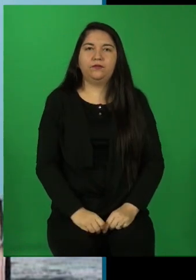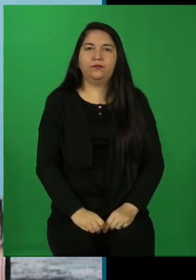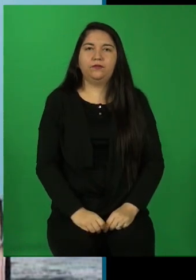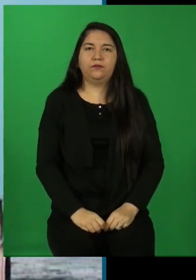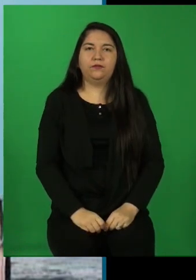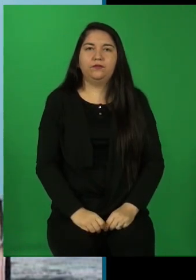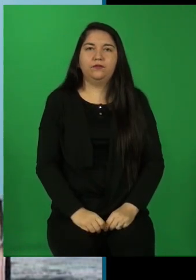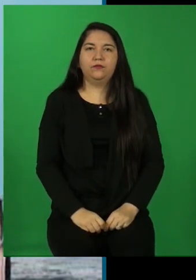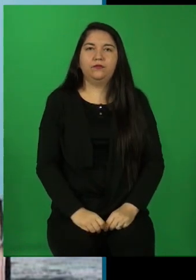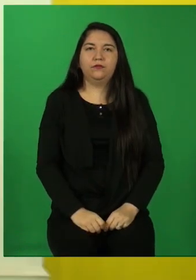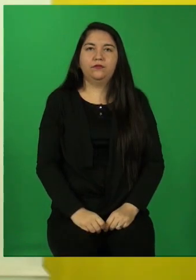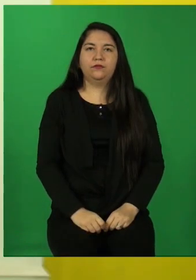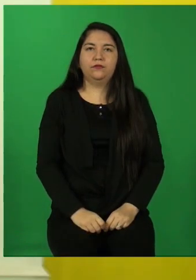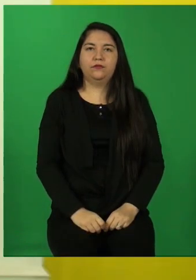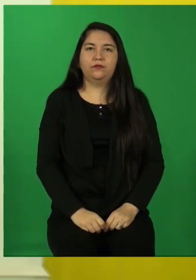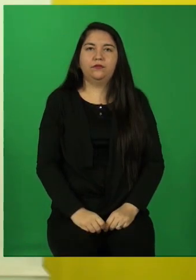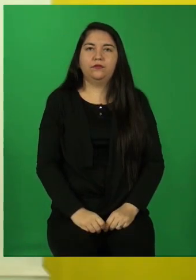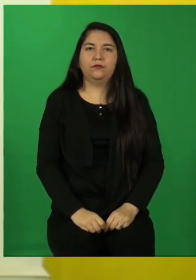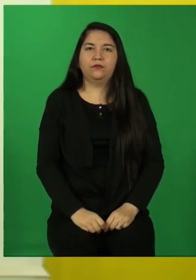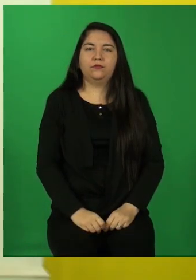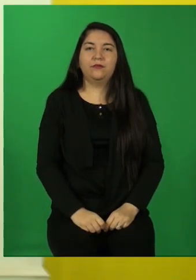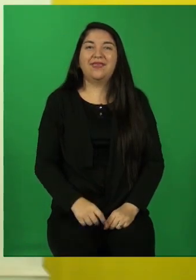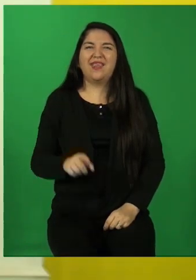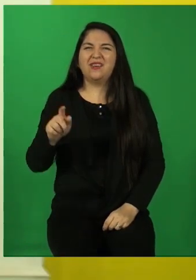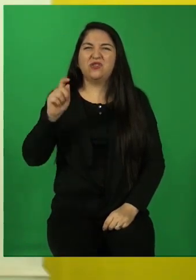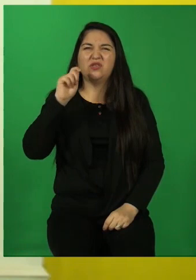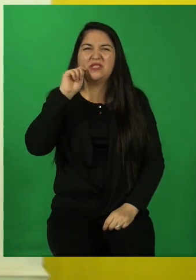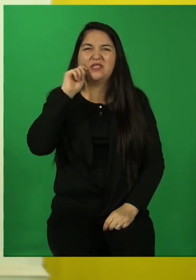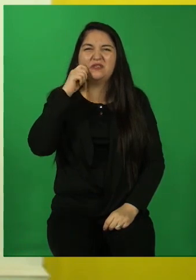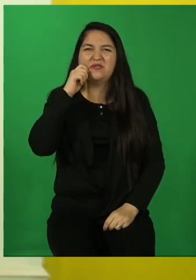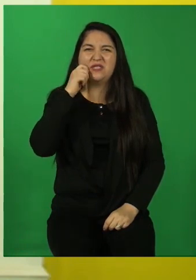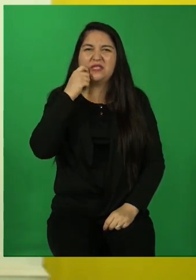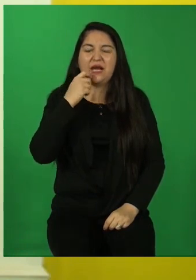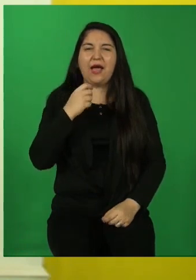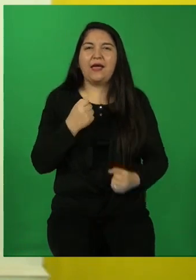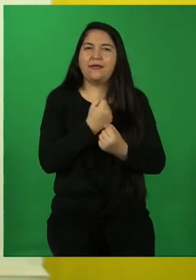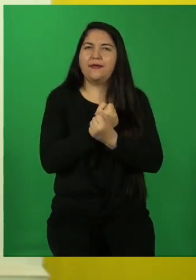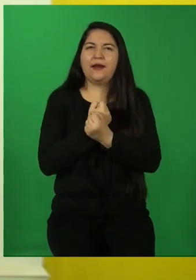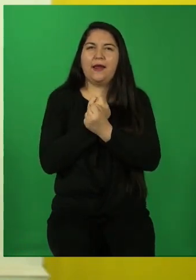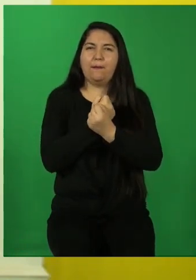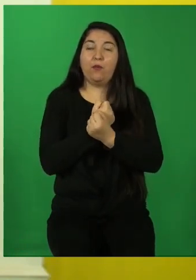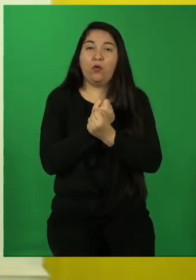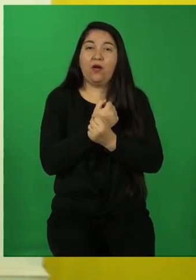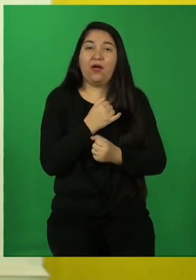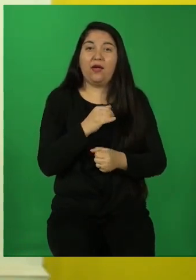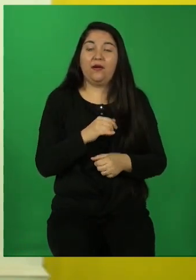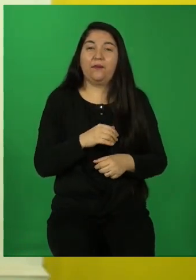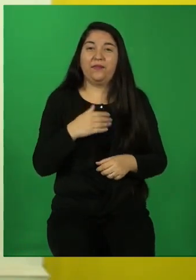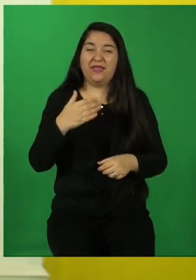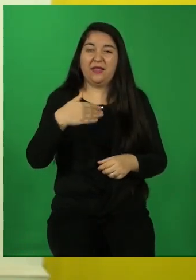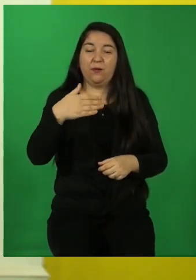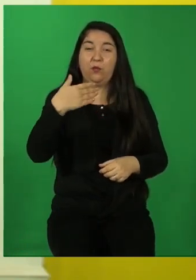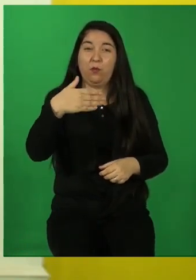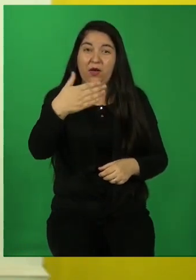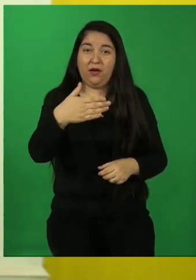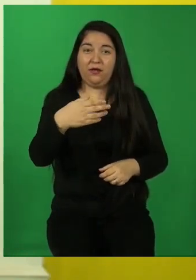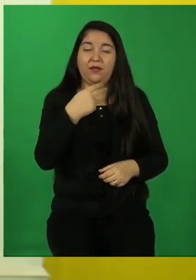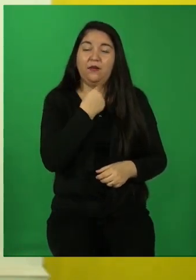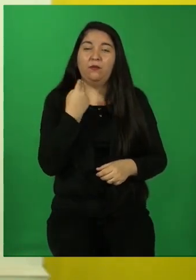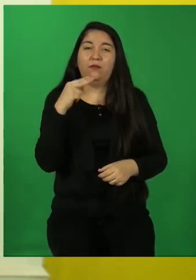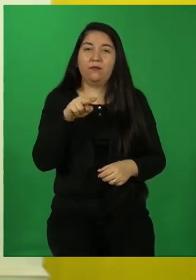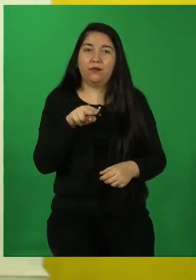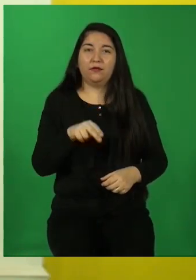allá de la muerte. Los autores escriben bastante de este tema, especialmente del amor. Pero también el amor que va más allá.